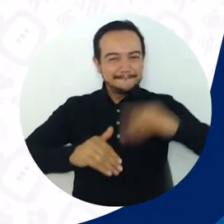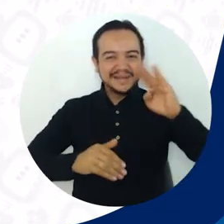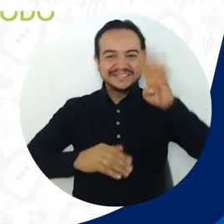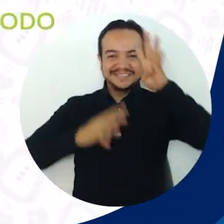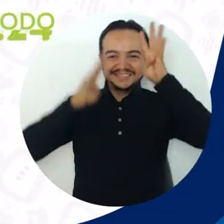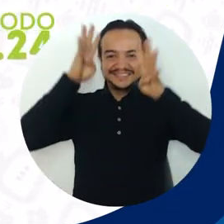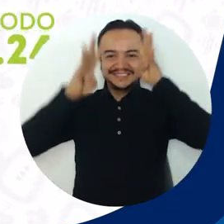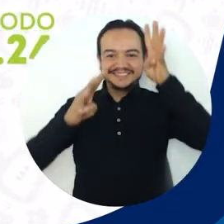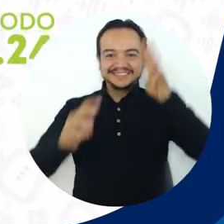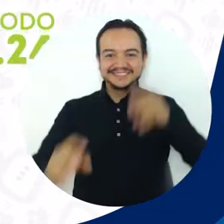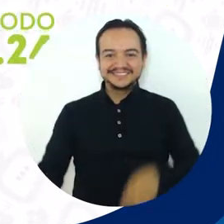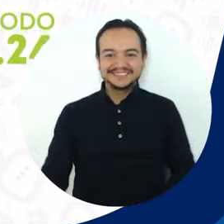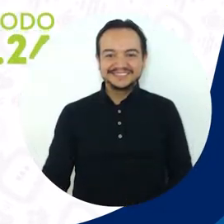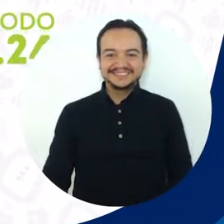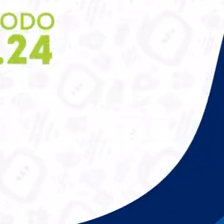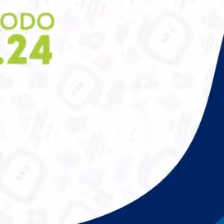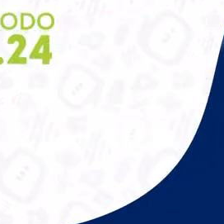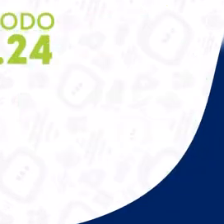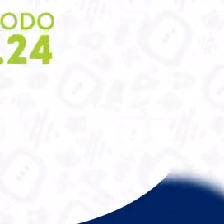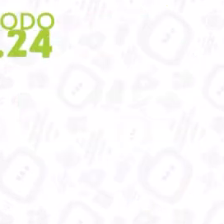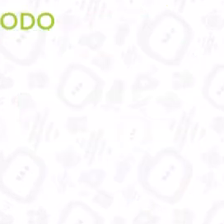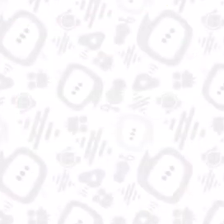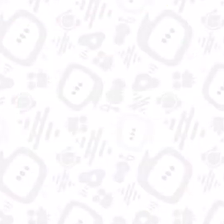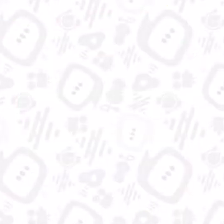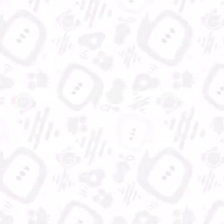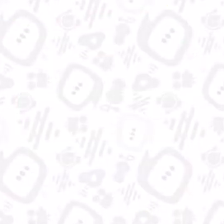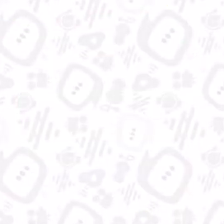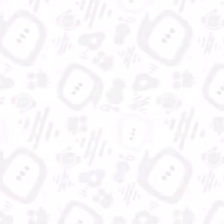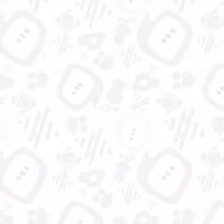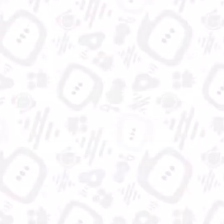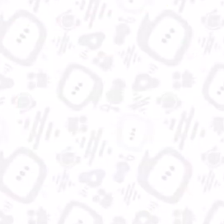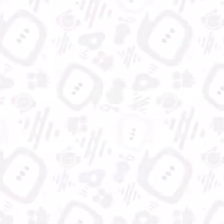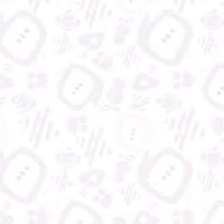del Magdalena, aún más incluyente e innovadora.